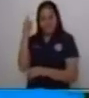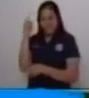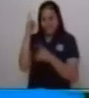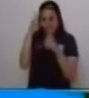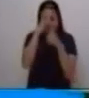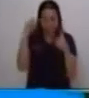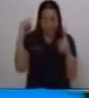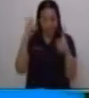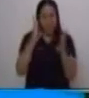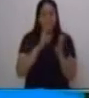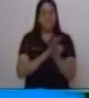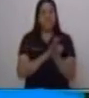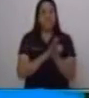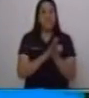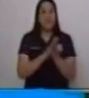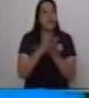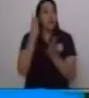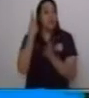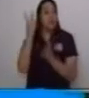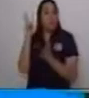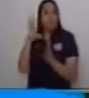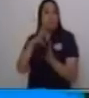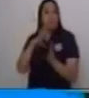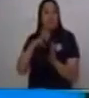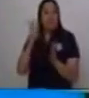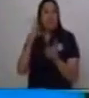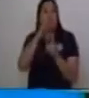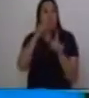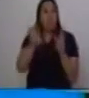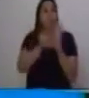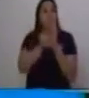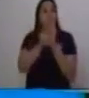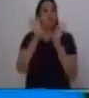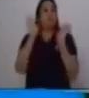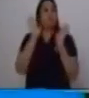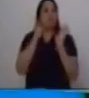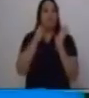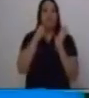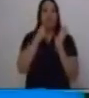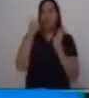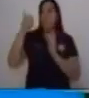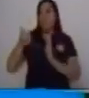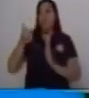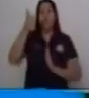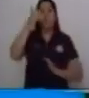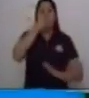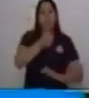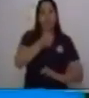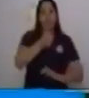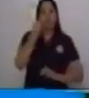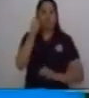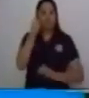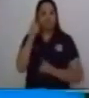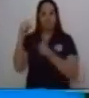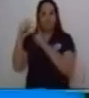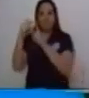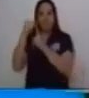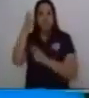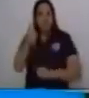y aquí tenemos el ejemplo de la expresión bien bien en nuestra oración el que bien anda